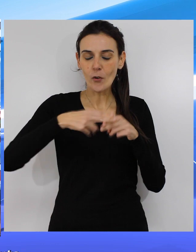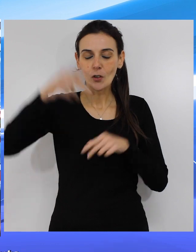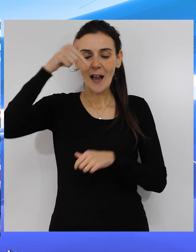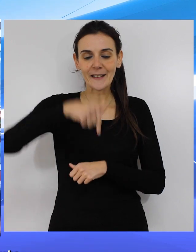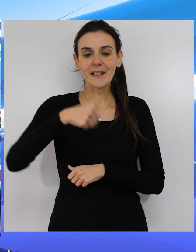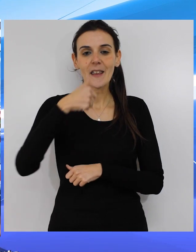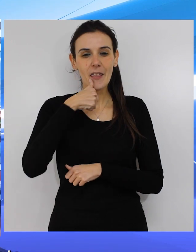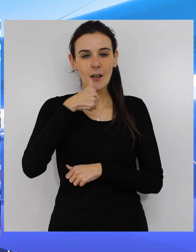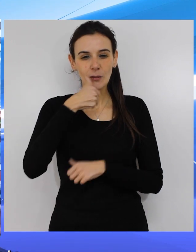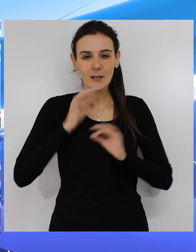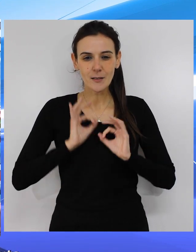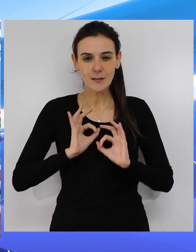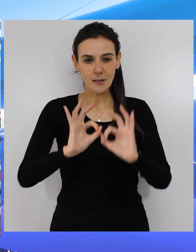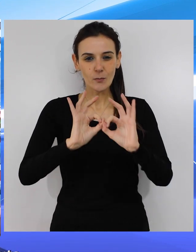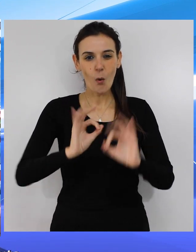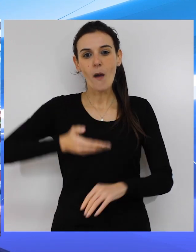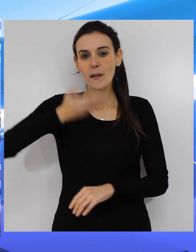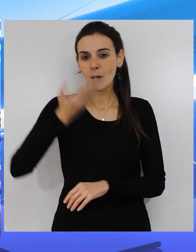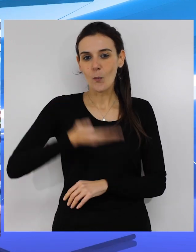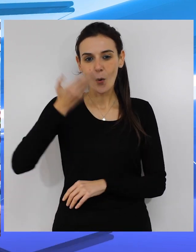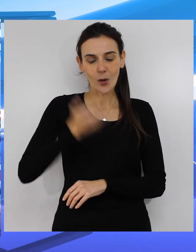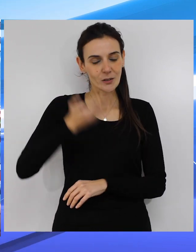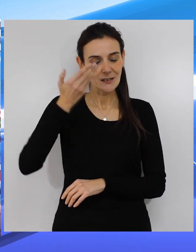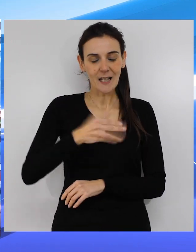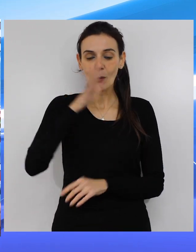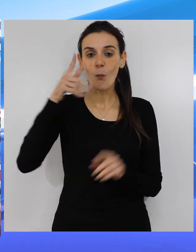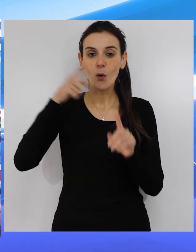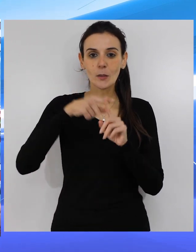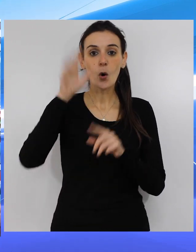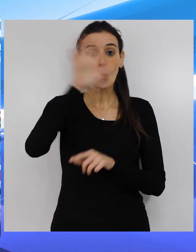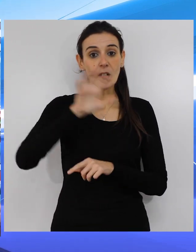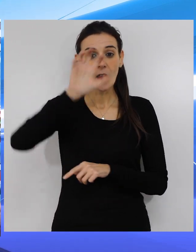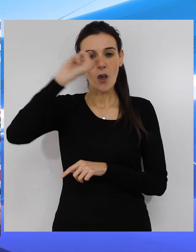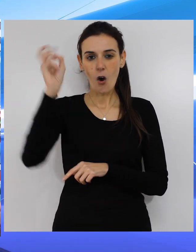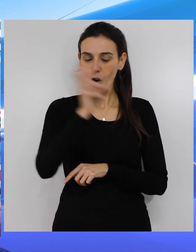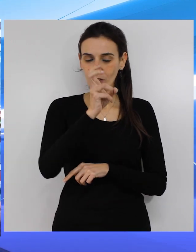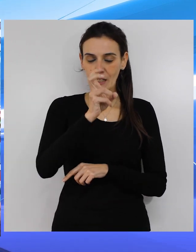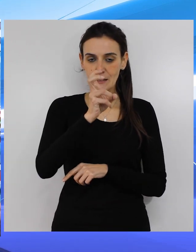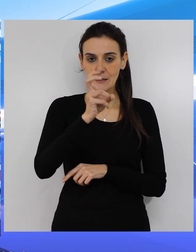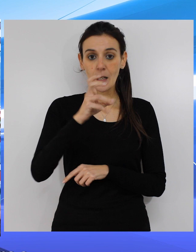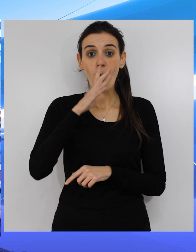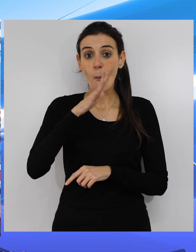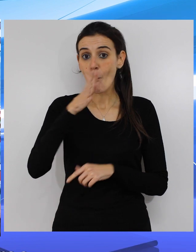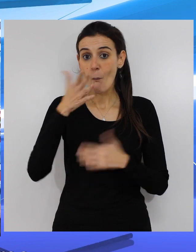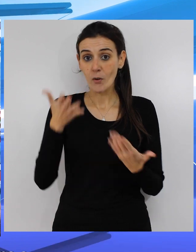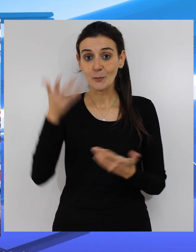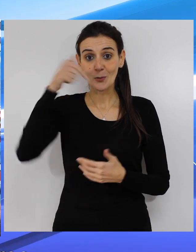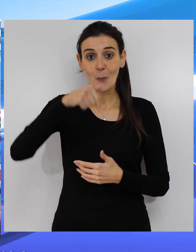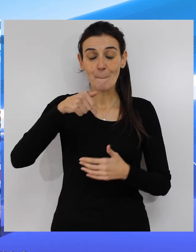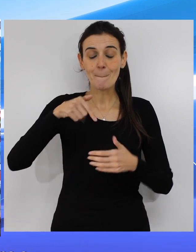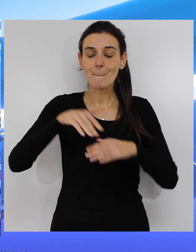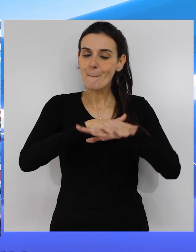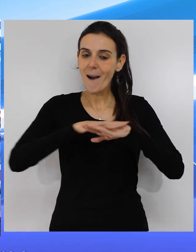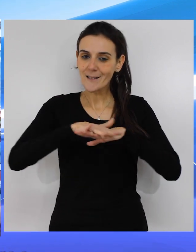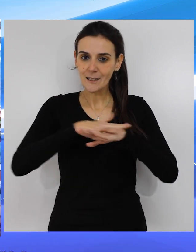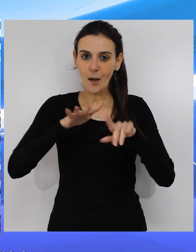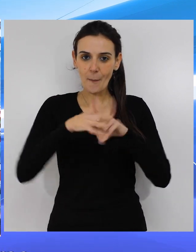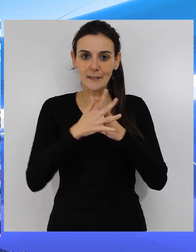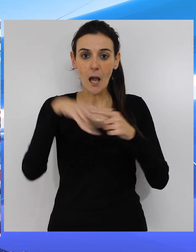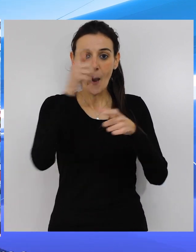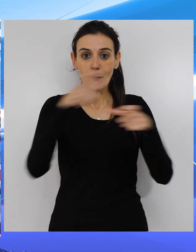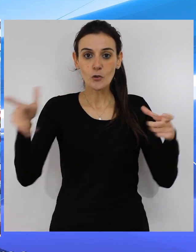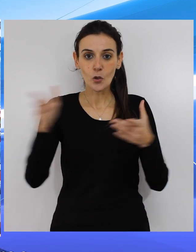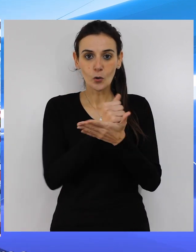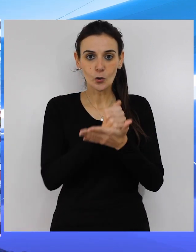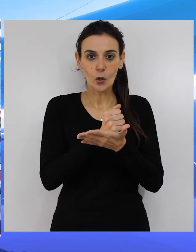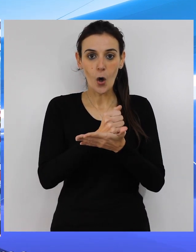en Ceuta es más significativa que en otras comunidades, en otros territorios, porque básicamente en proporción a la población es